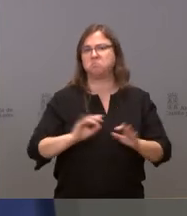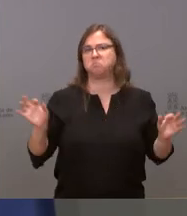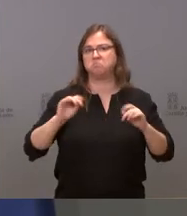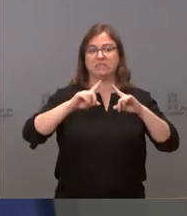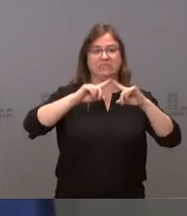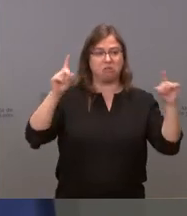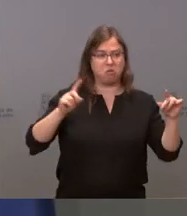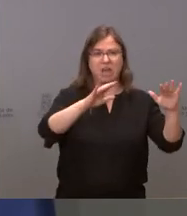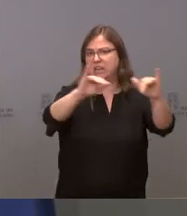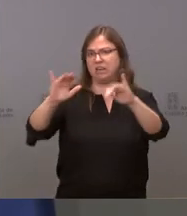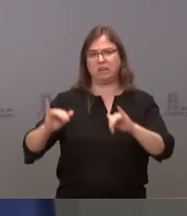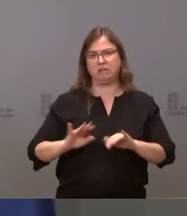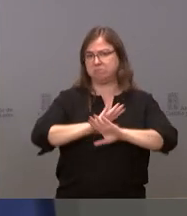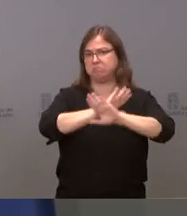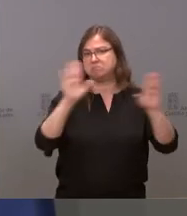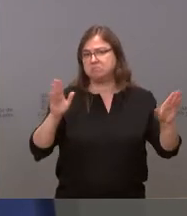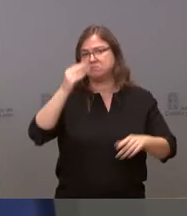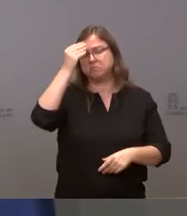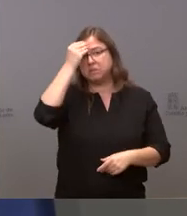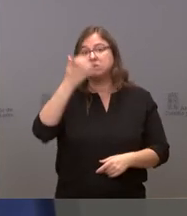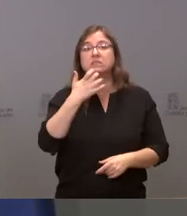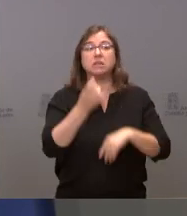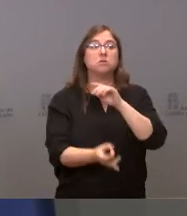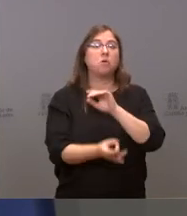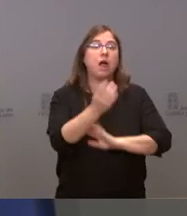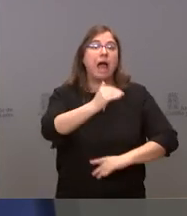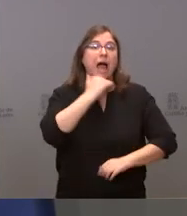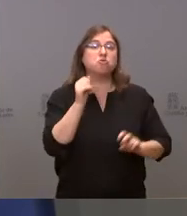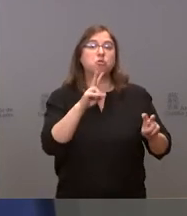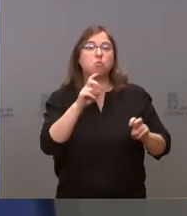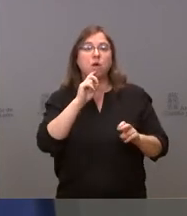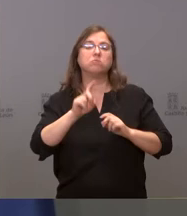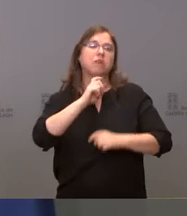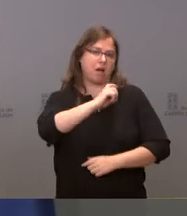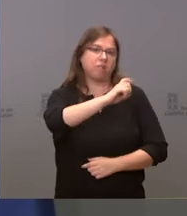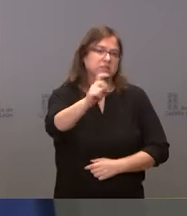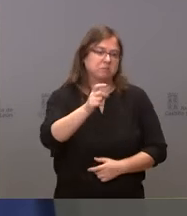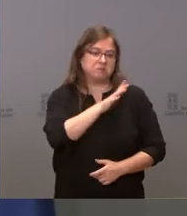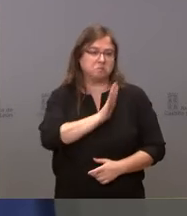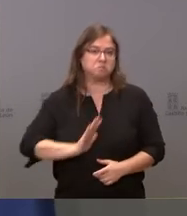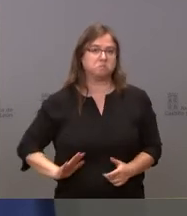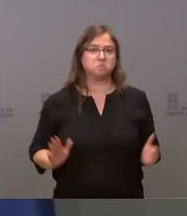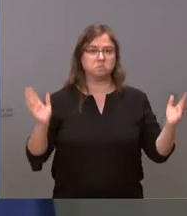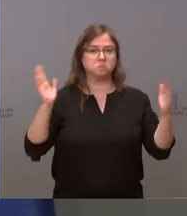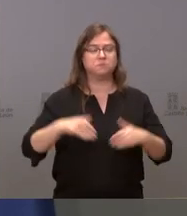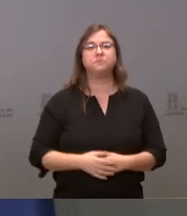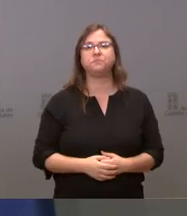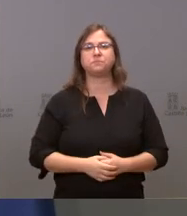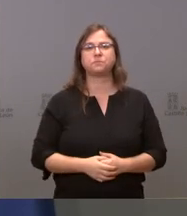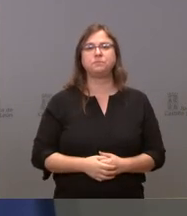Segovia ni, en principio, hasta donde yo sé. Si hay alguna cosa se lo comunicaremos a través de la consejería.